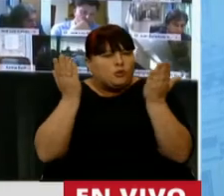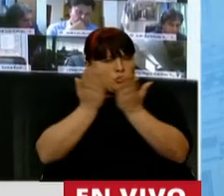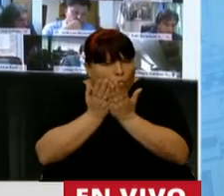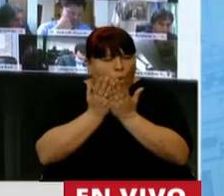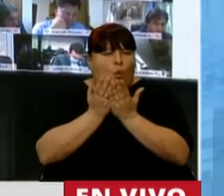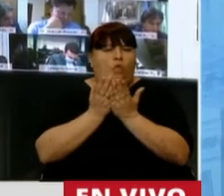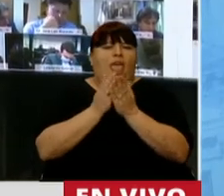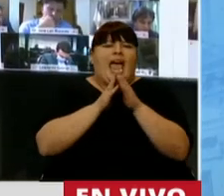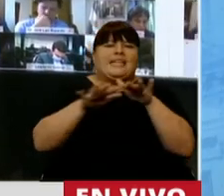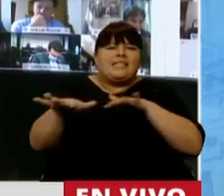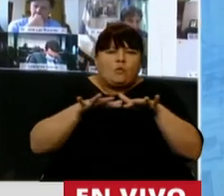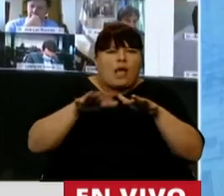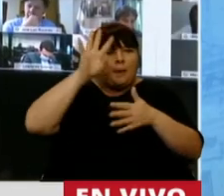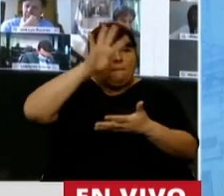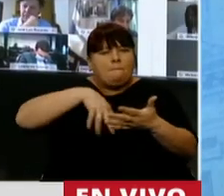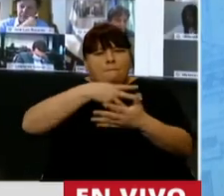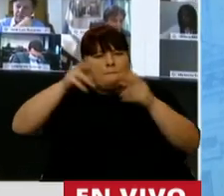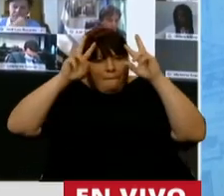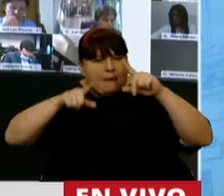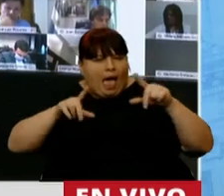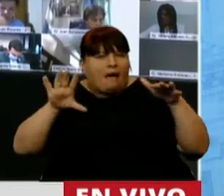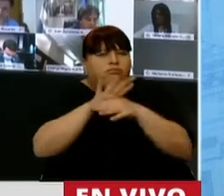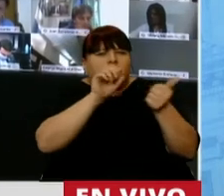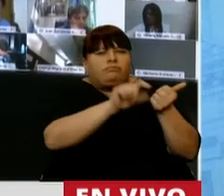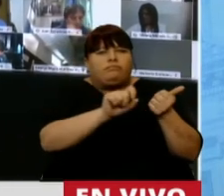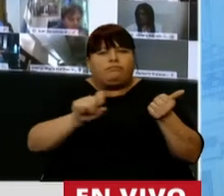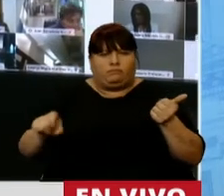la situación y que hizo una planificación situada.